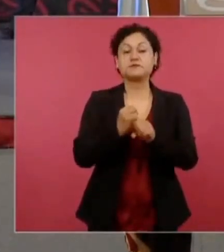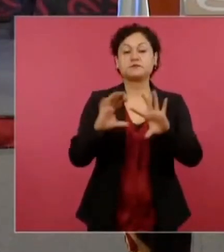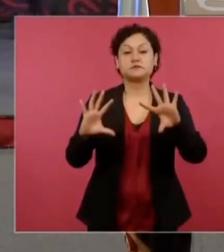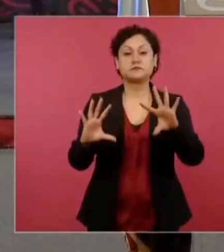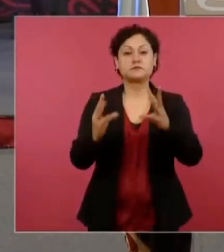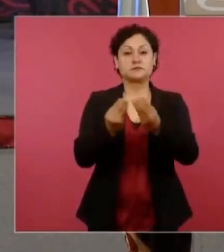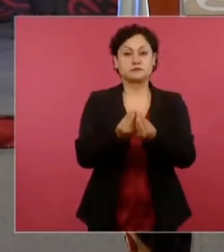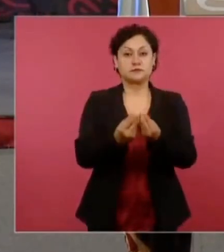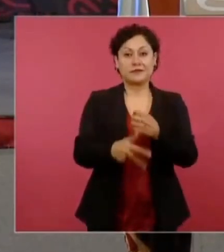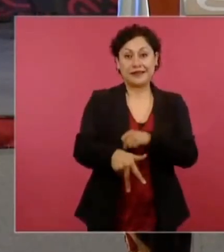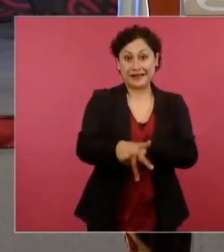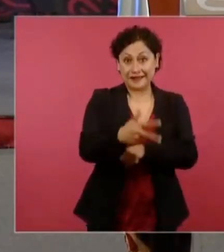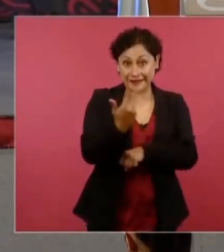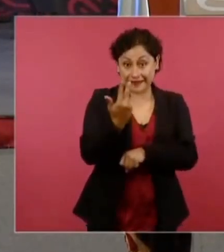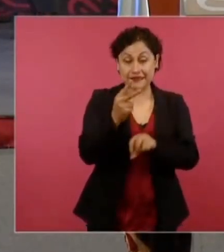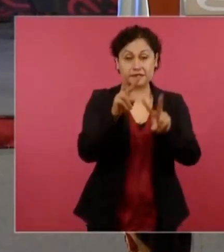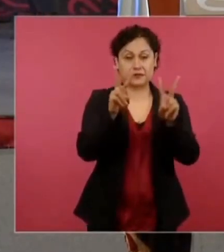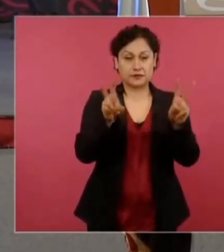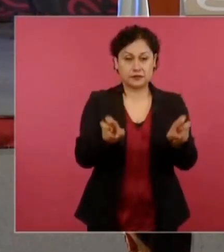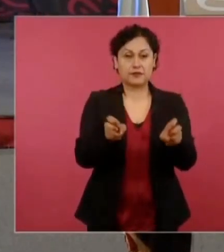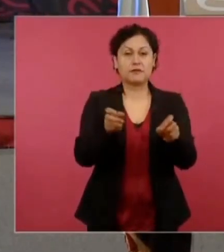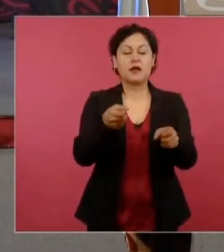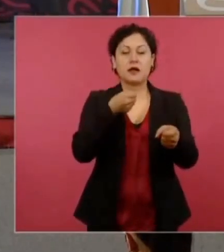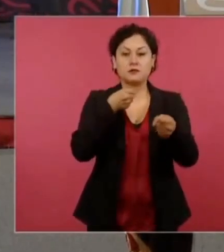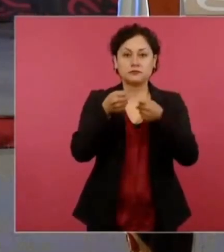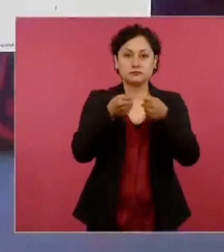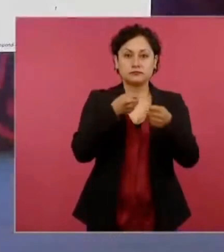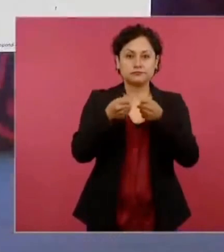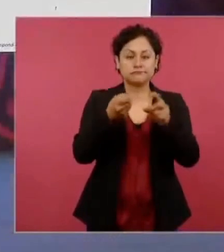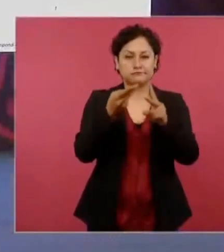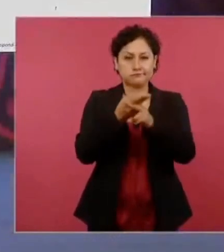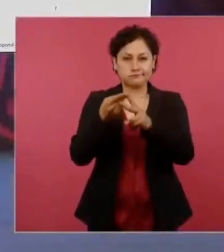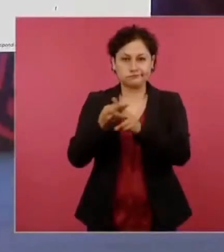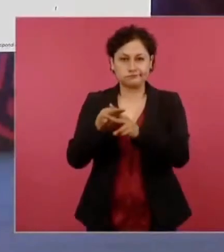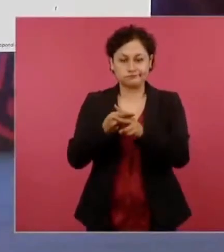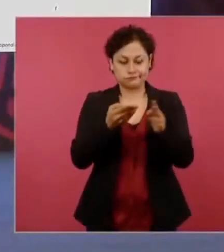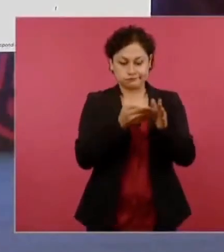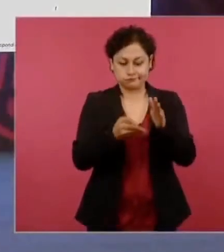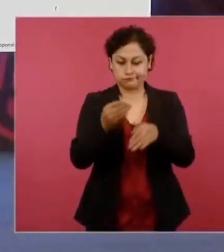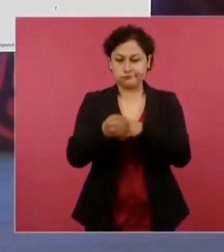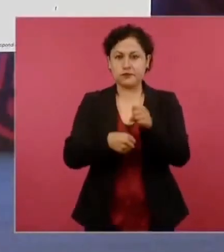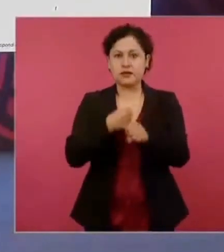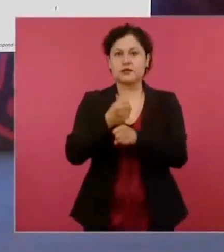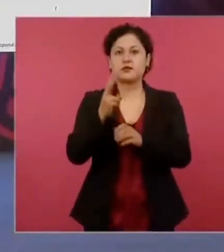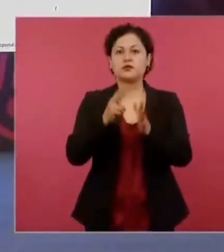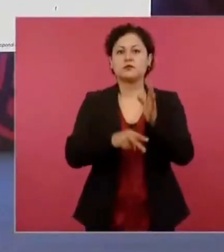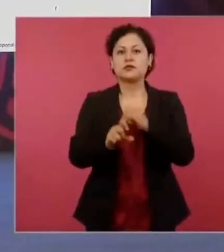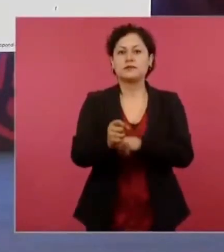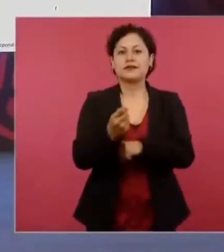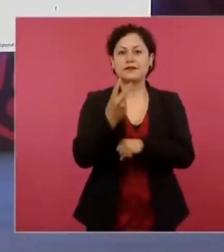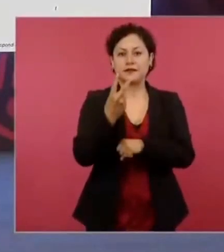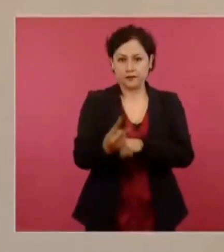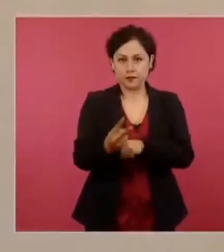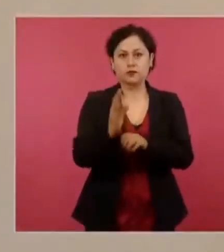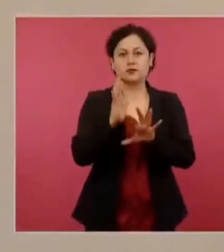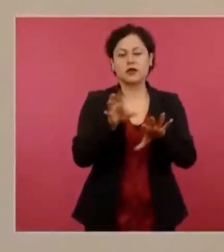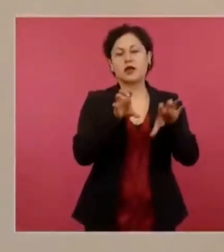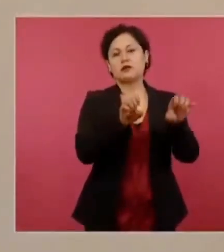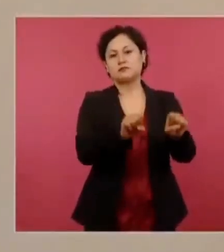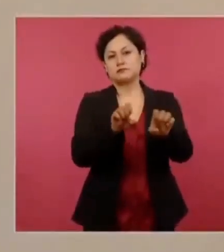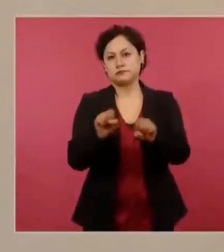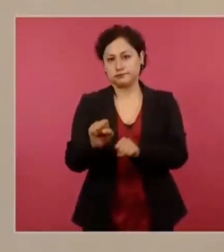casos de periodistas asesinados en 2022, ya se llevan 30 detenidos, incluyendo a Sebastián Alejandro,